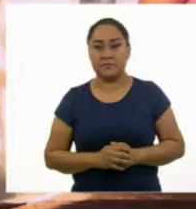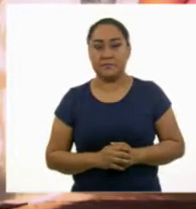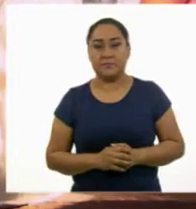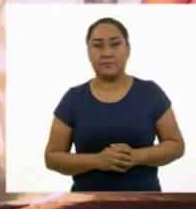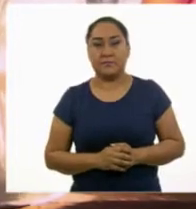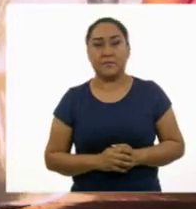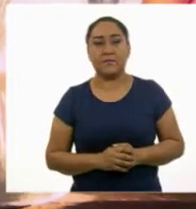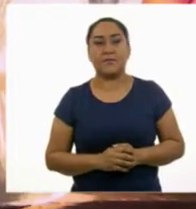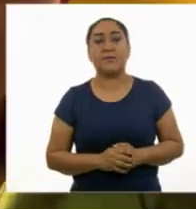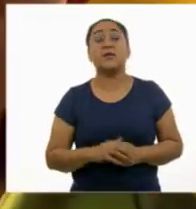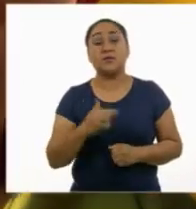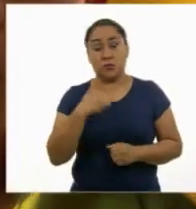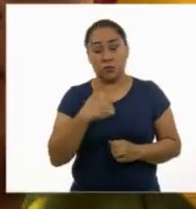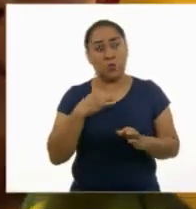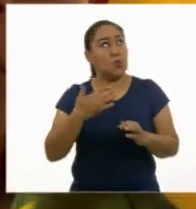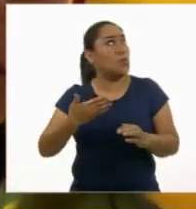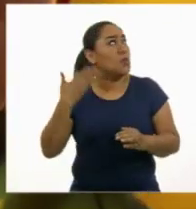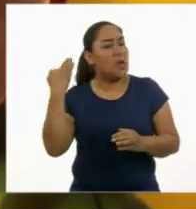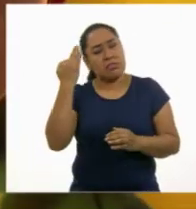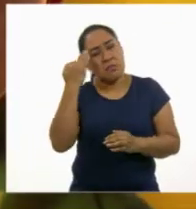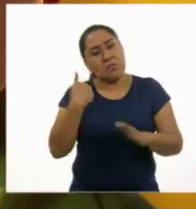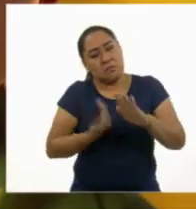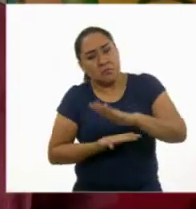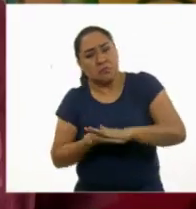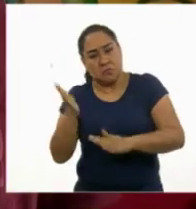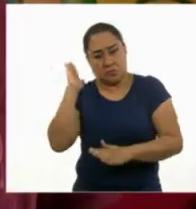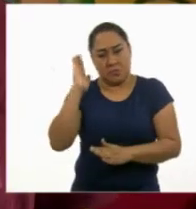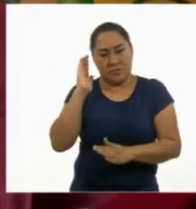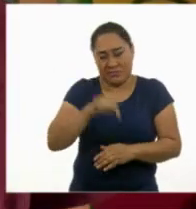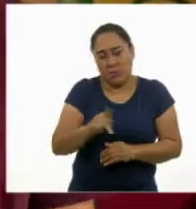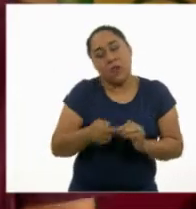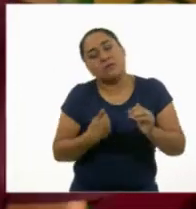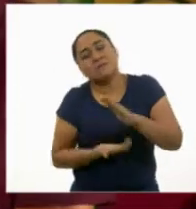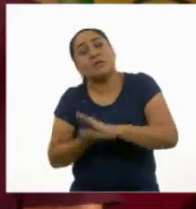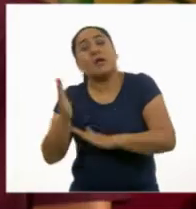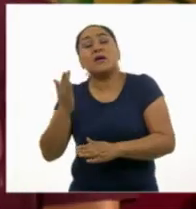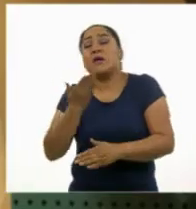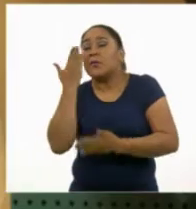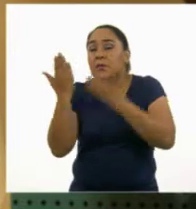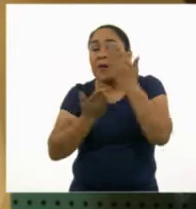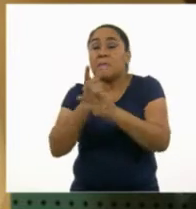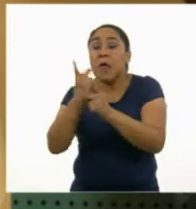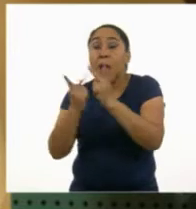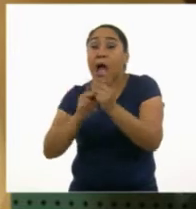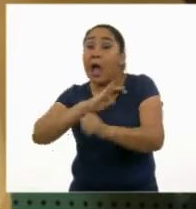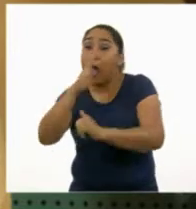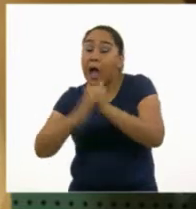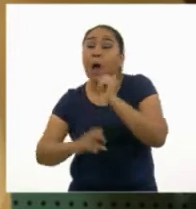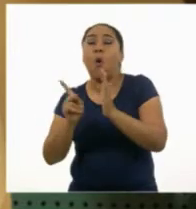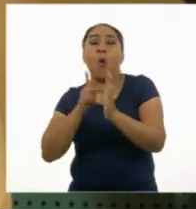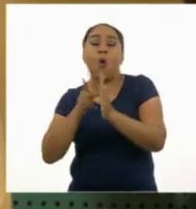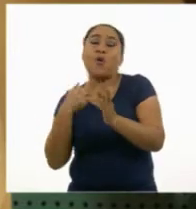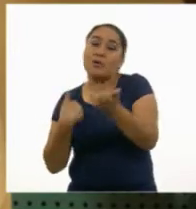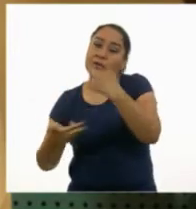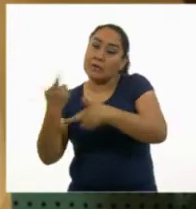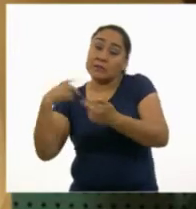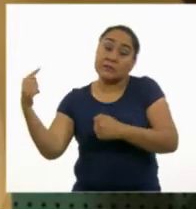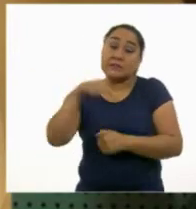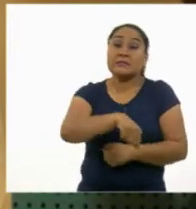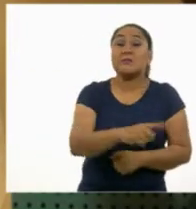Yo me fui del pueblo hace algún tiempo para terminar la prepa y pues decidí regresar por mi hermana. Porque yo quiero que ella estudie.